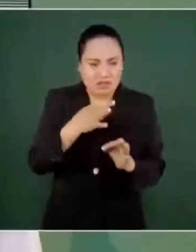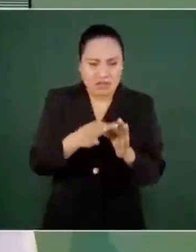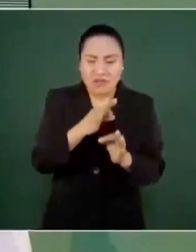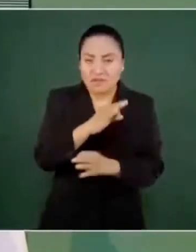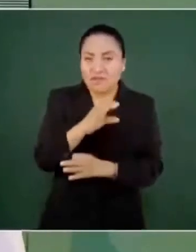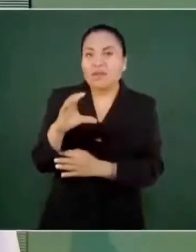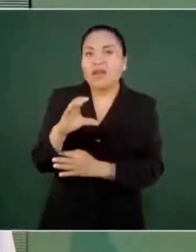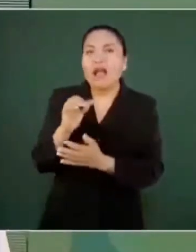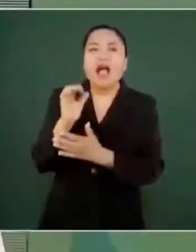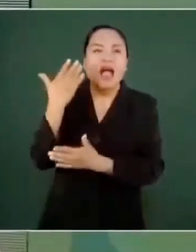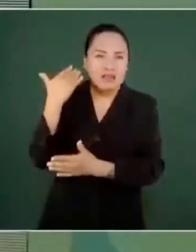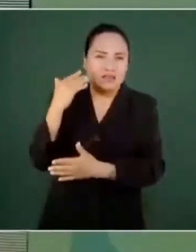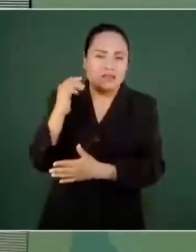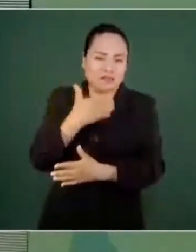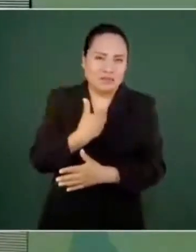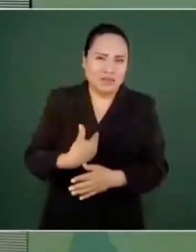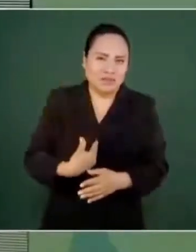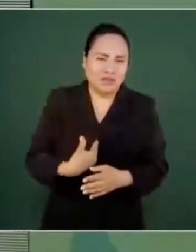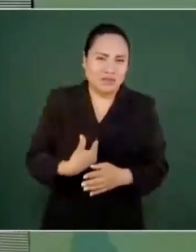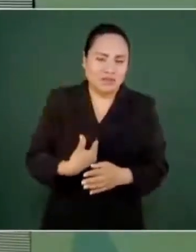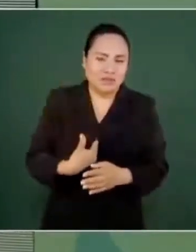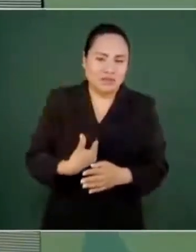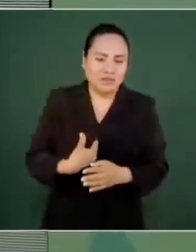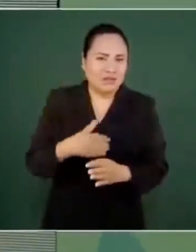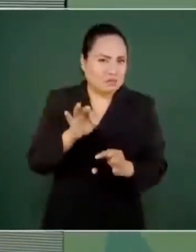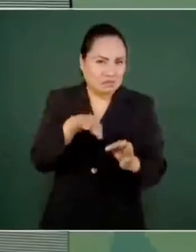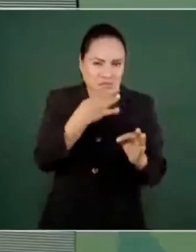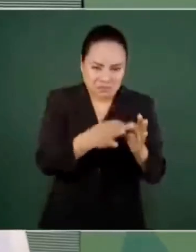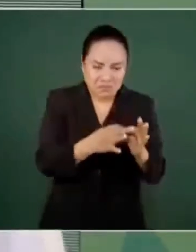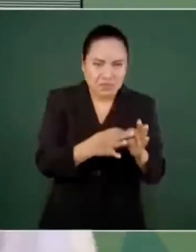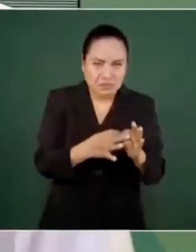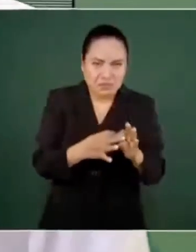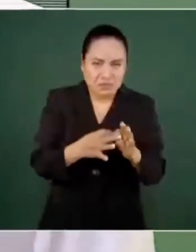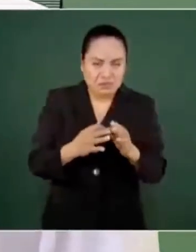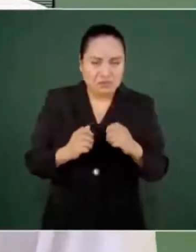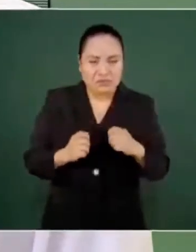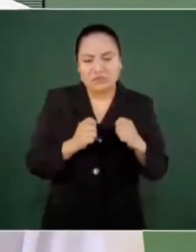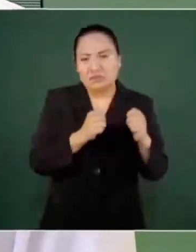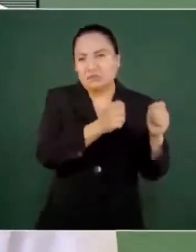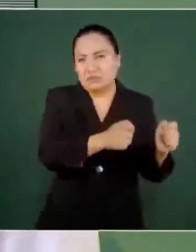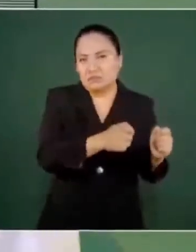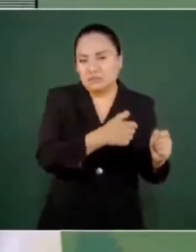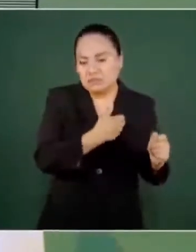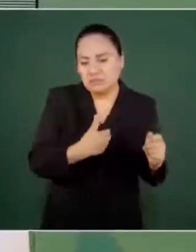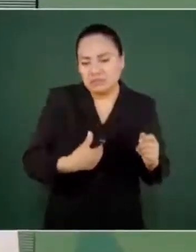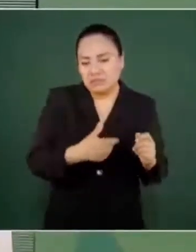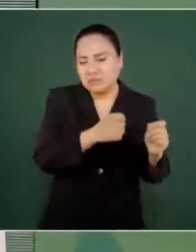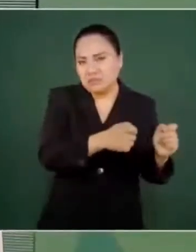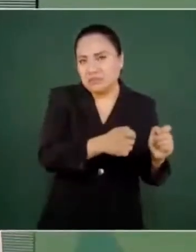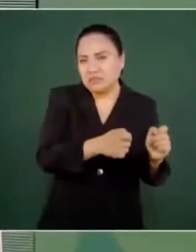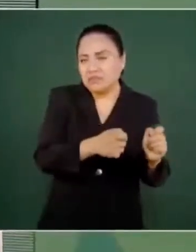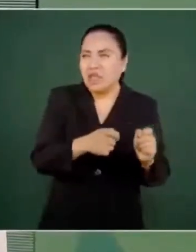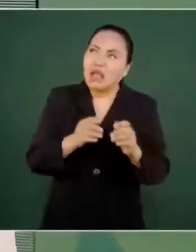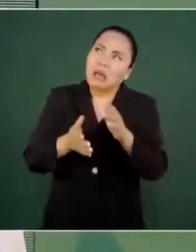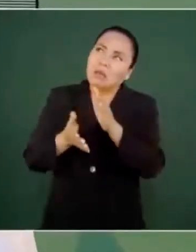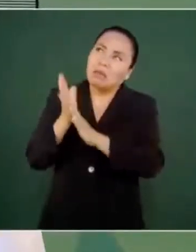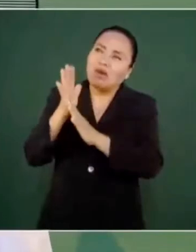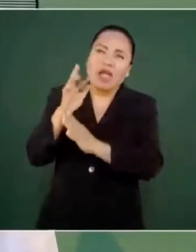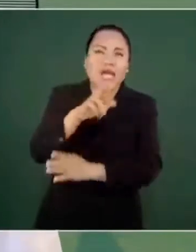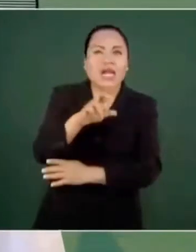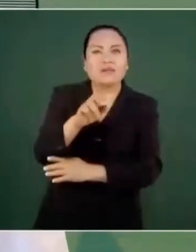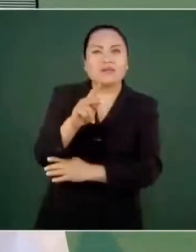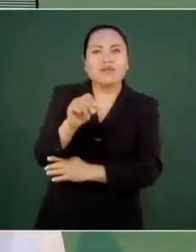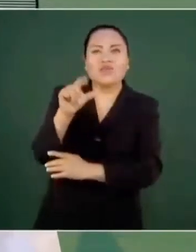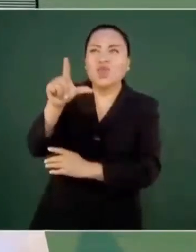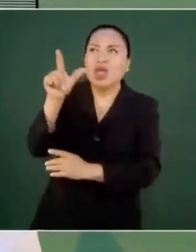se lo llevan a trabajar a Repsol como miembro del